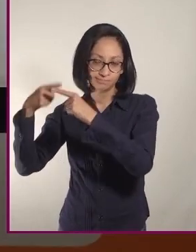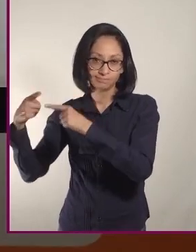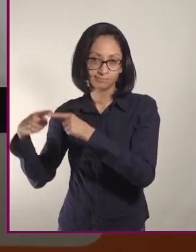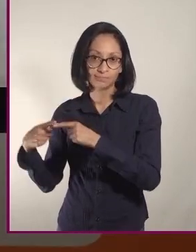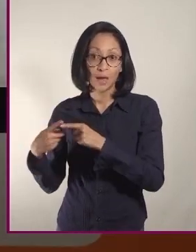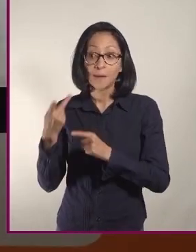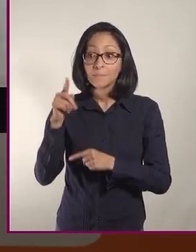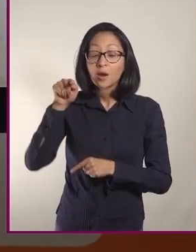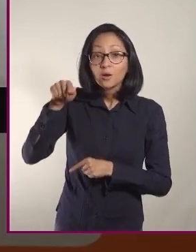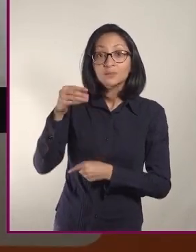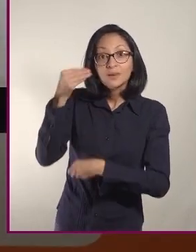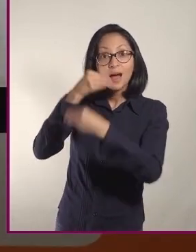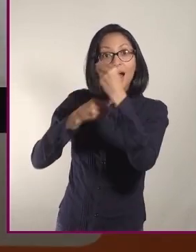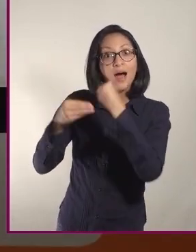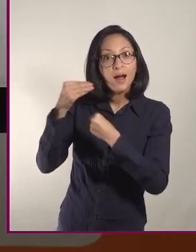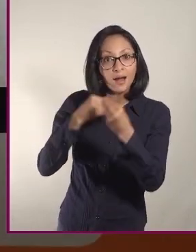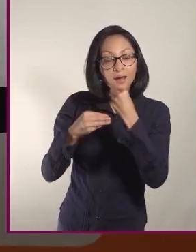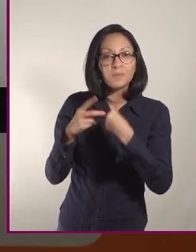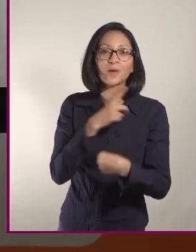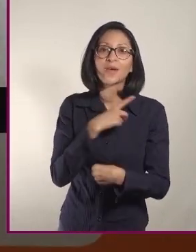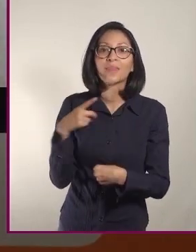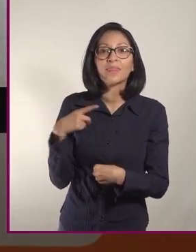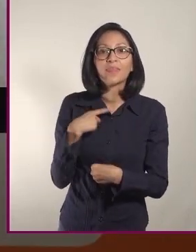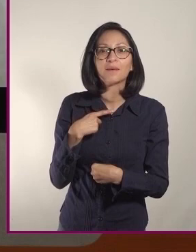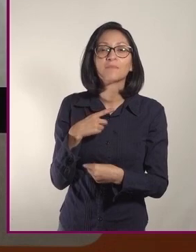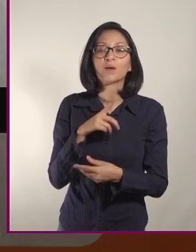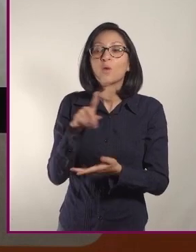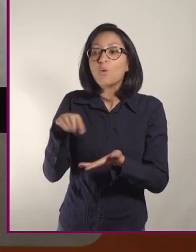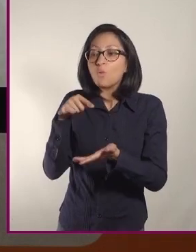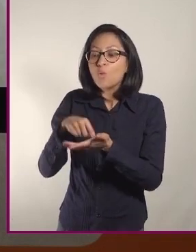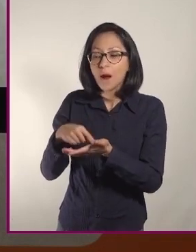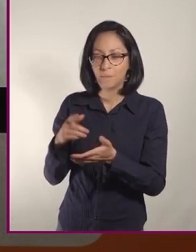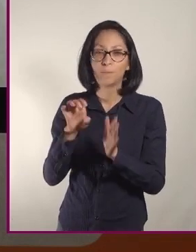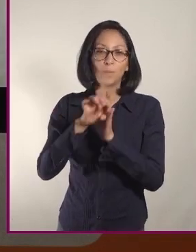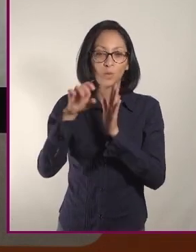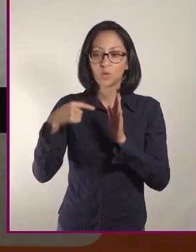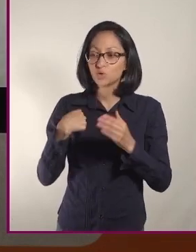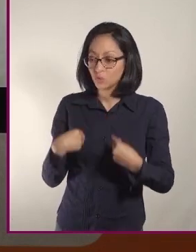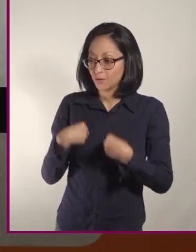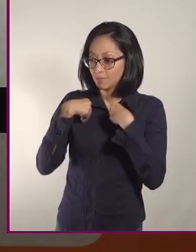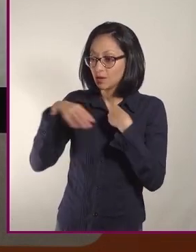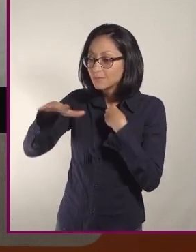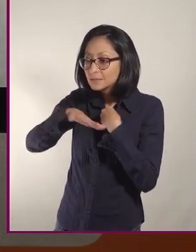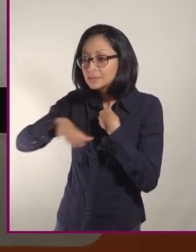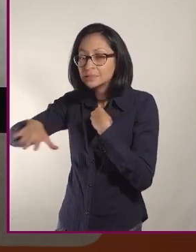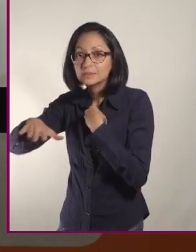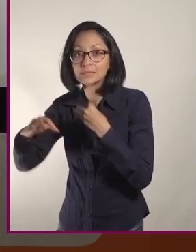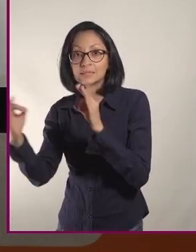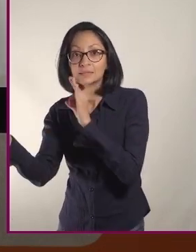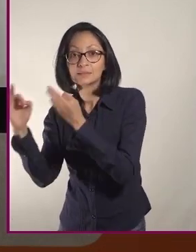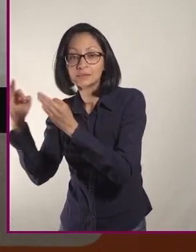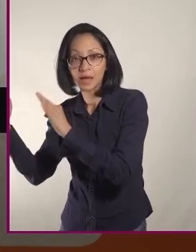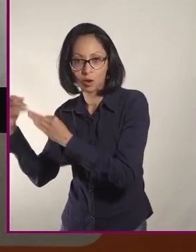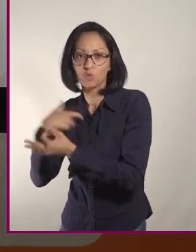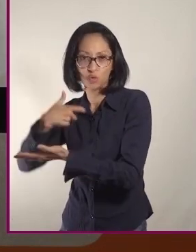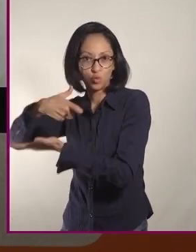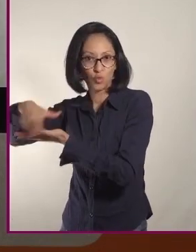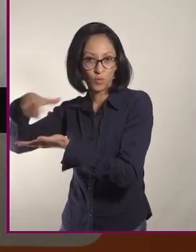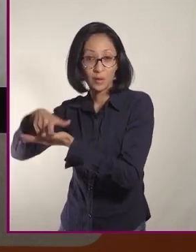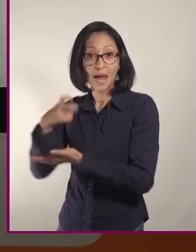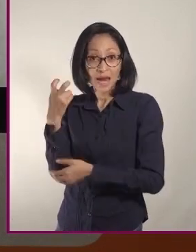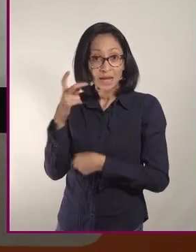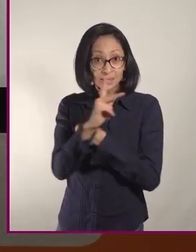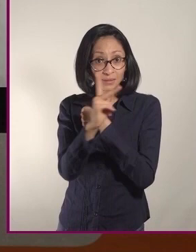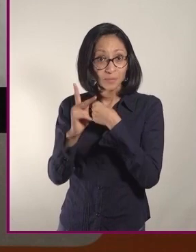busca que los alimentos que se consuman vengan de fuentes locales cercanas a la persona. En estos países, mucha gente,